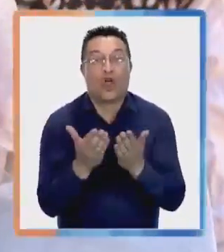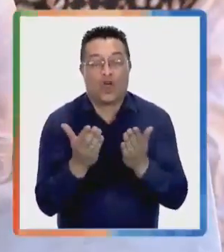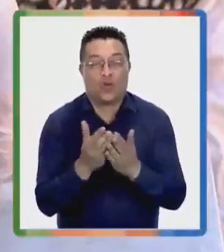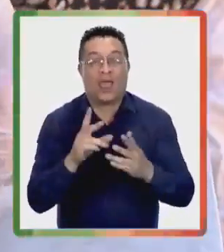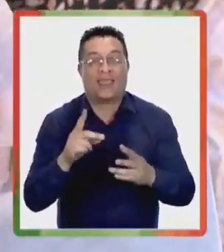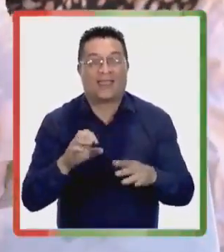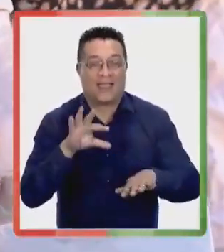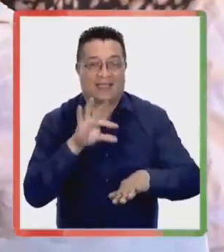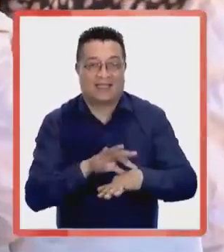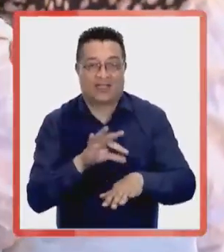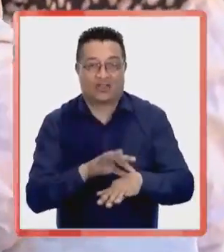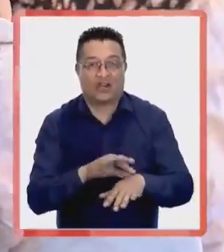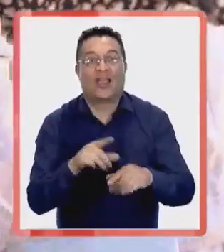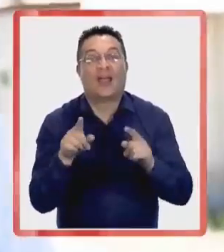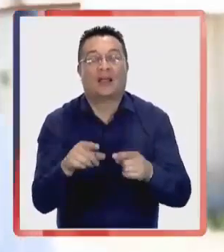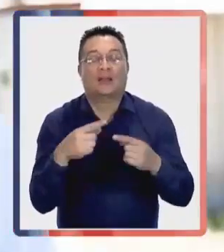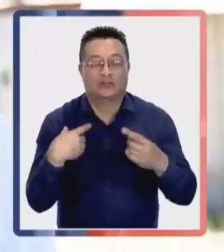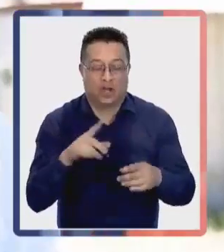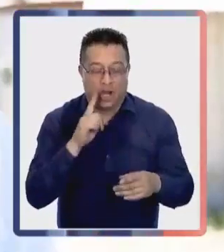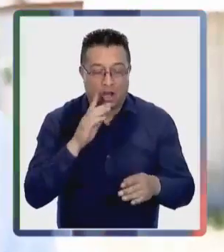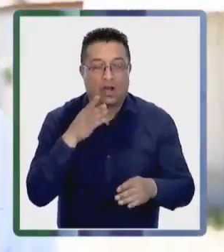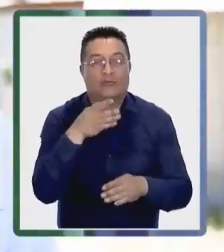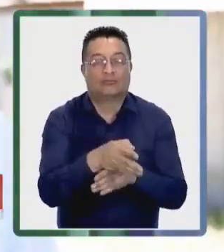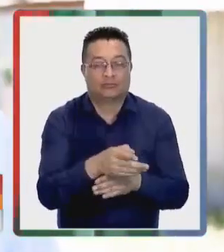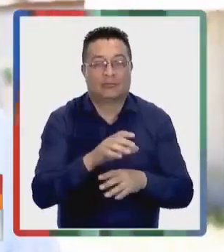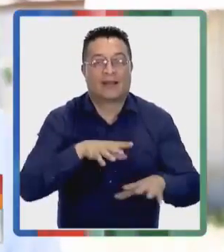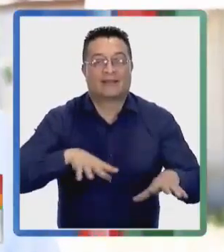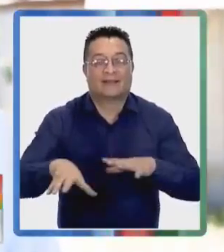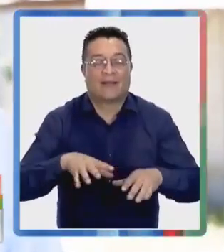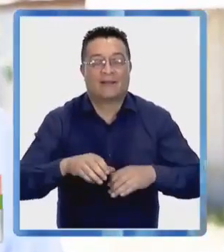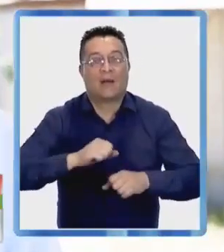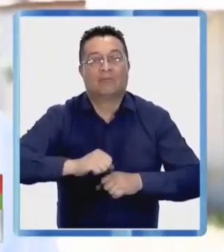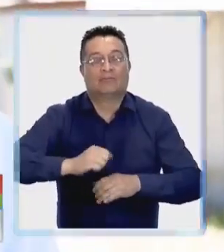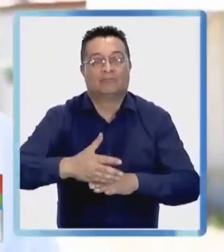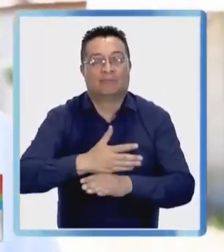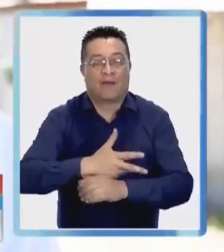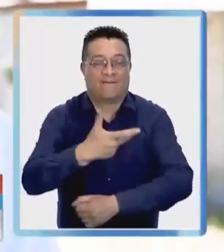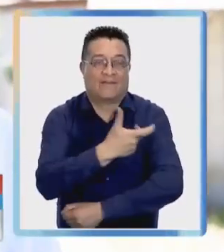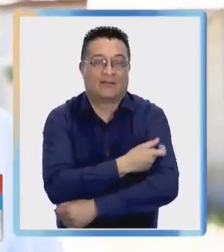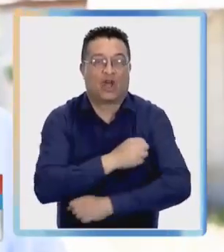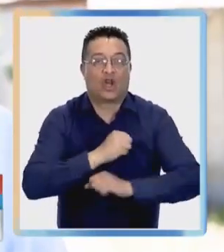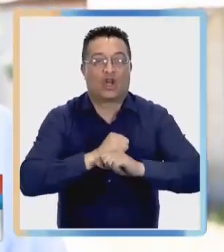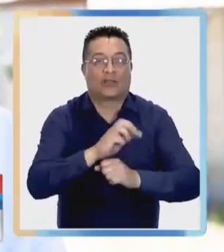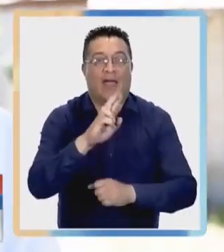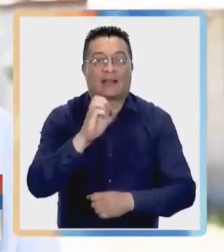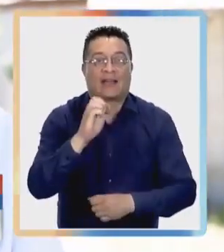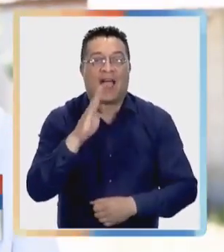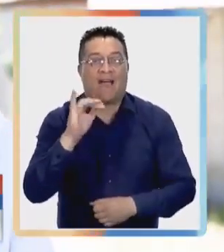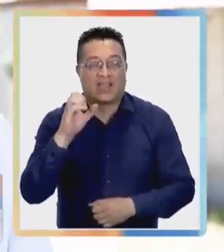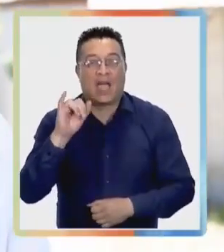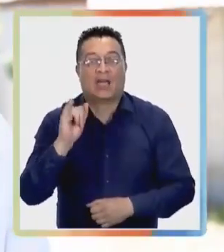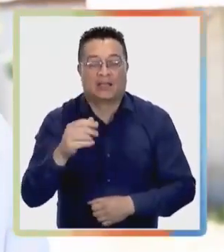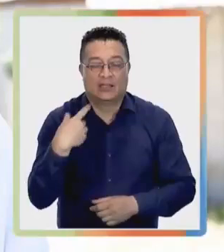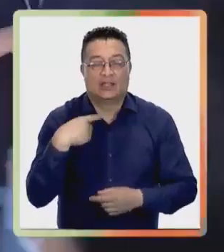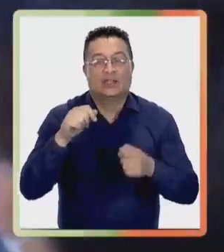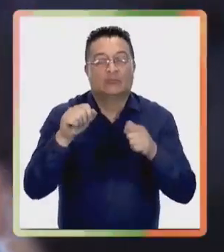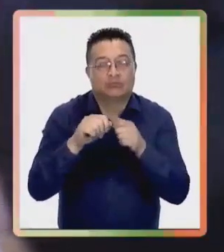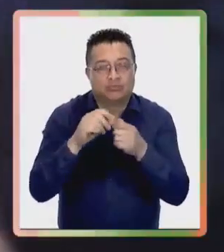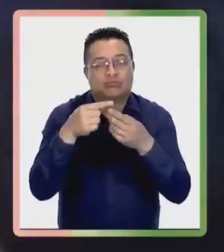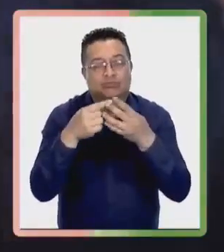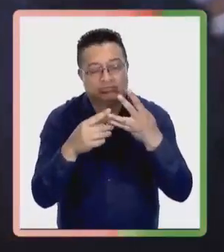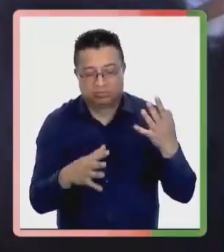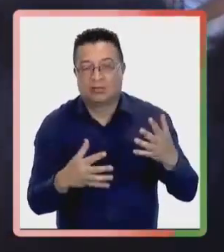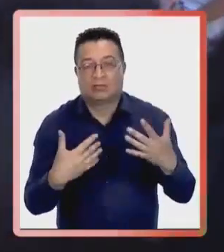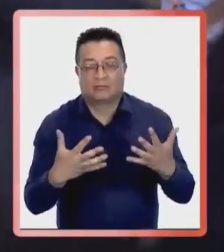Veterinario, que están las actividades preventivas de vacunación antirrábica y también de desparecitación. Un